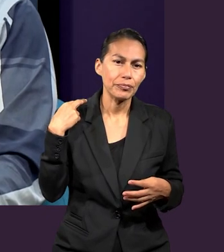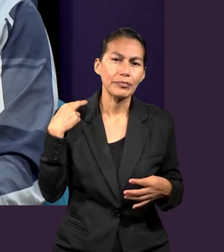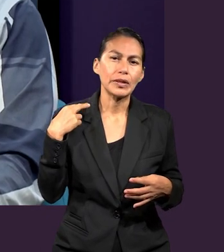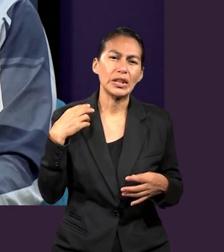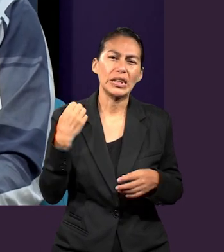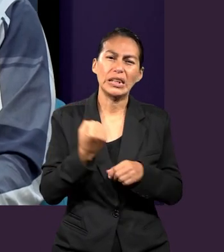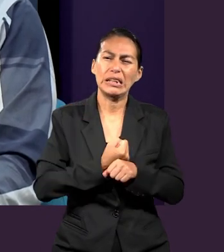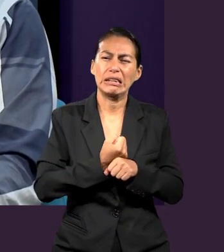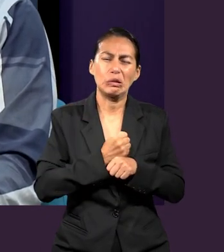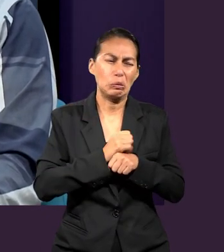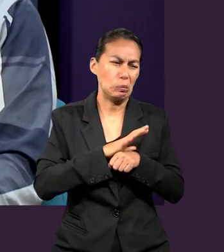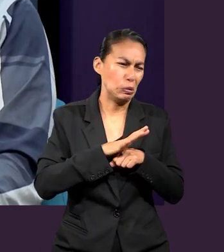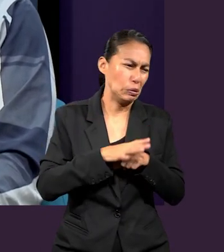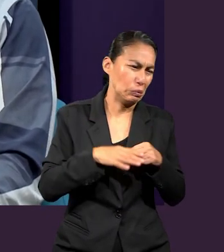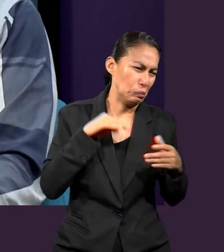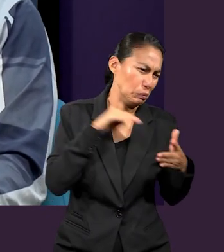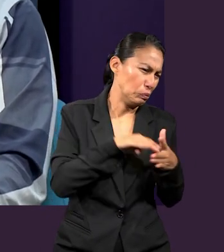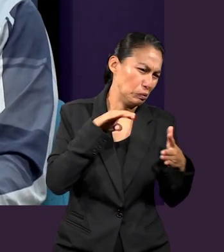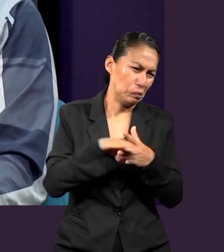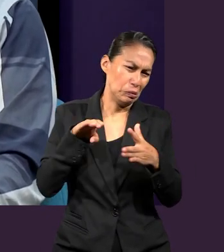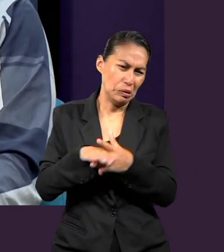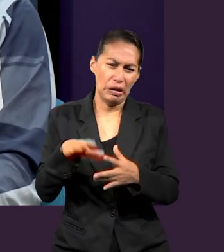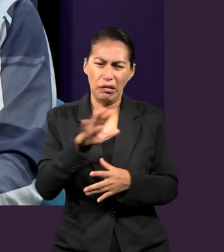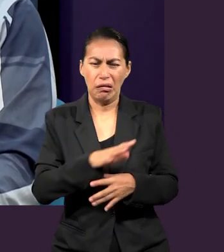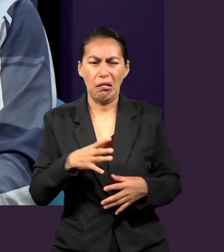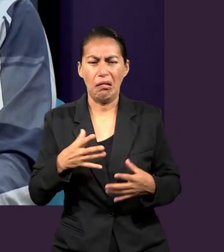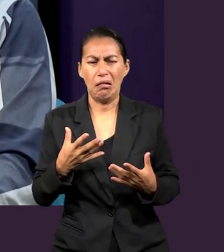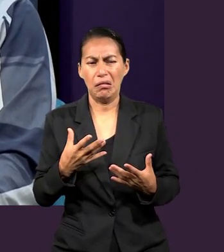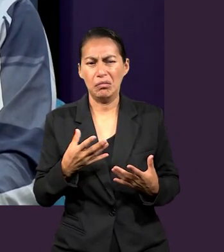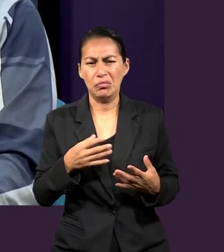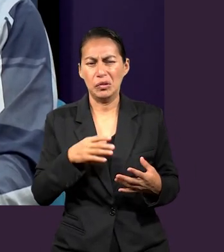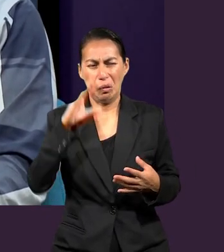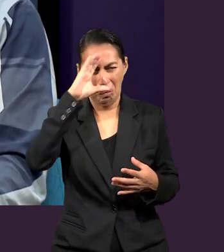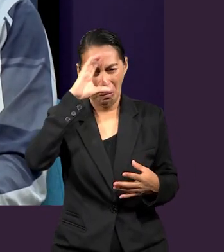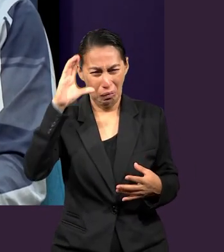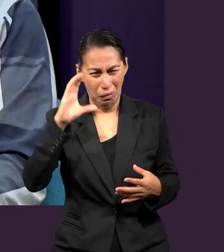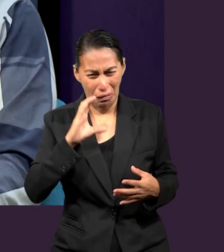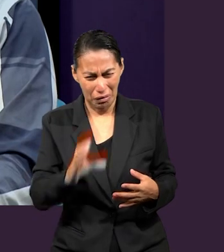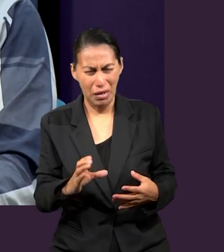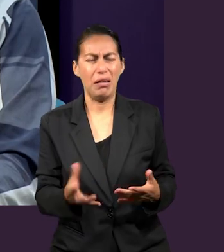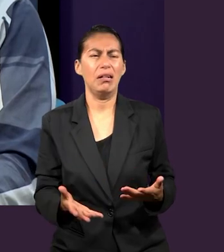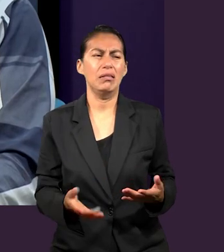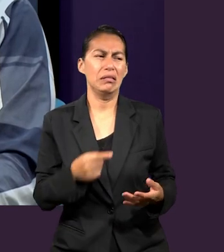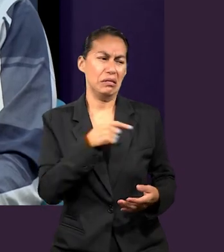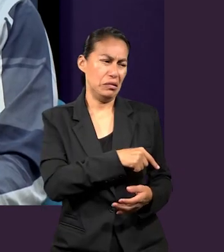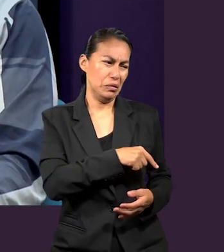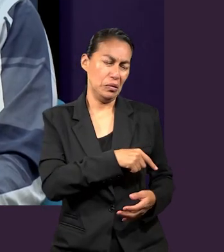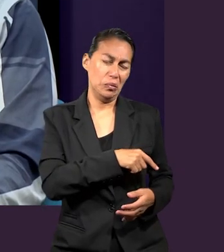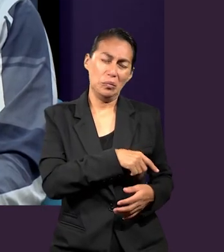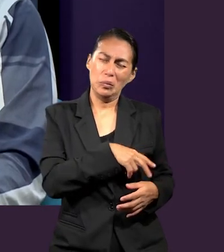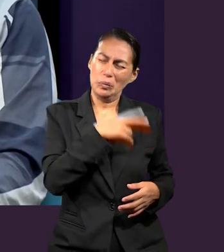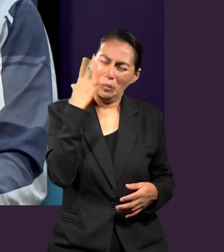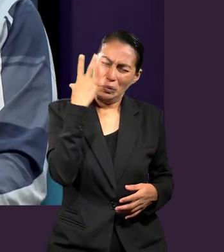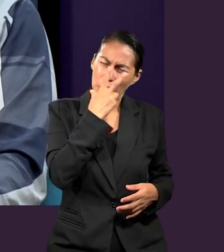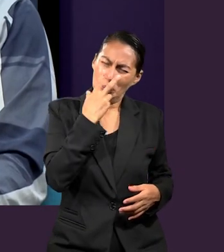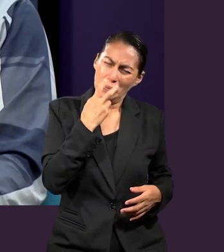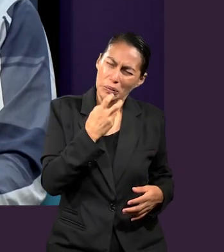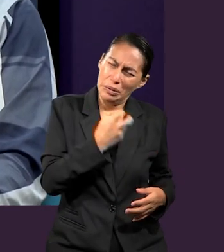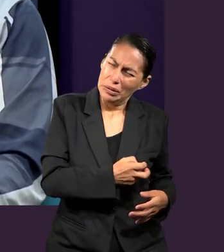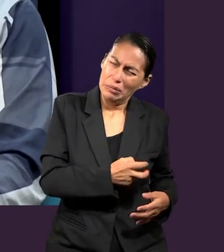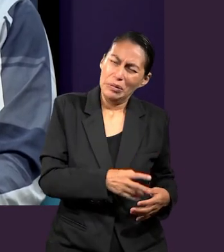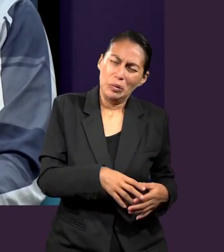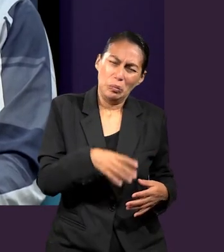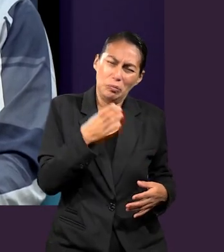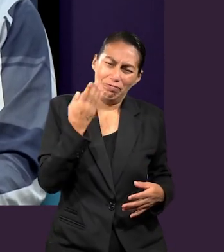sangriento, pues las condiciones de las cárceles eran precarísimas. Y él estando ahí